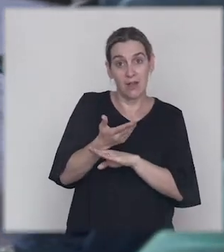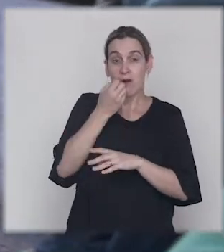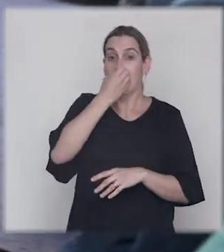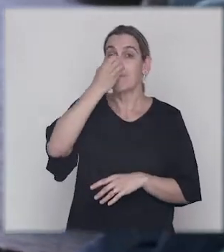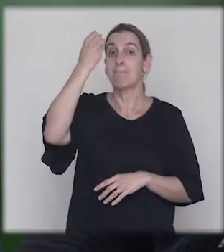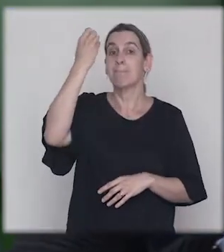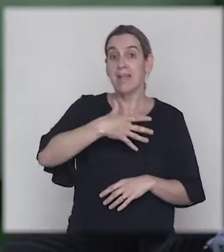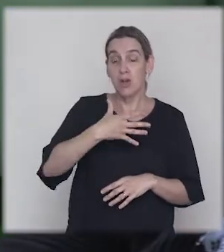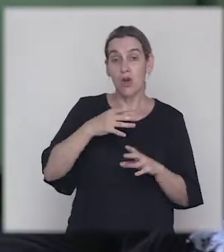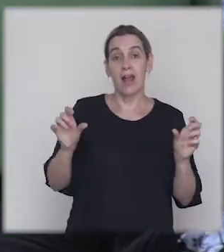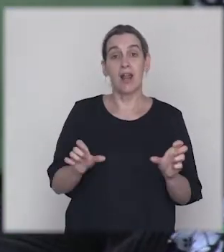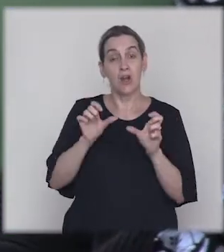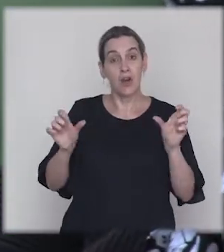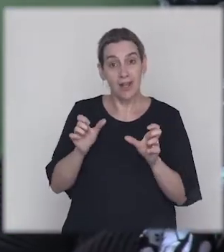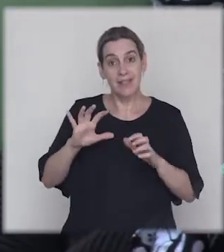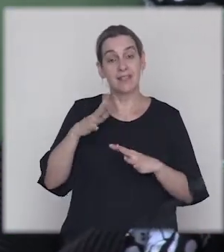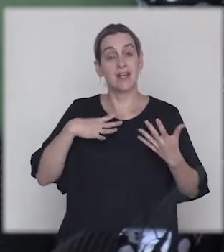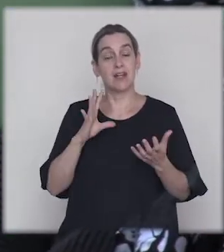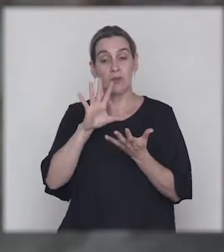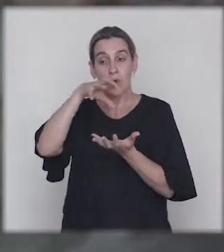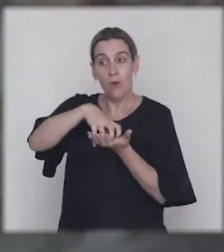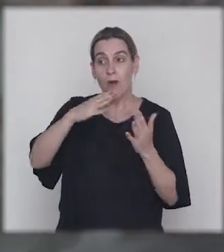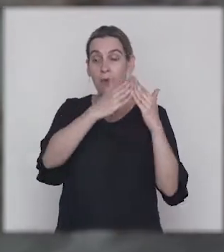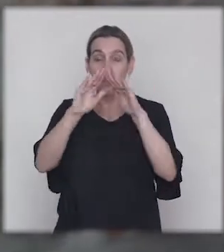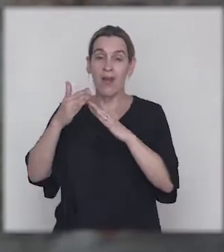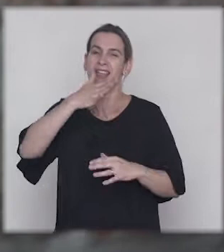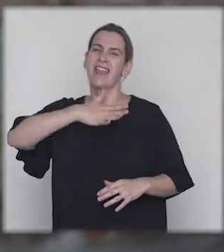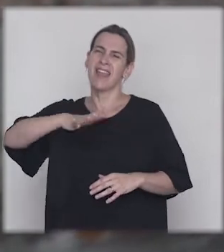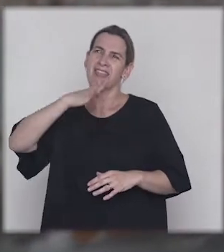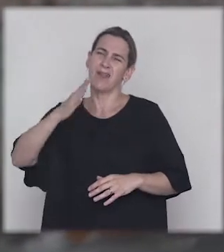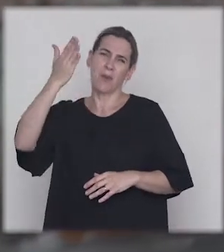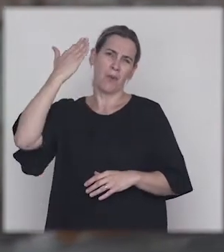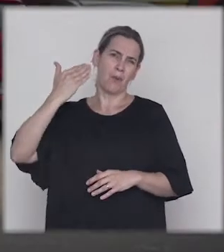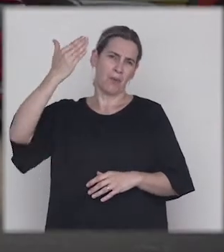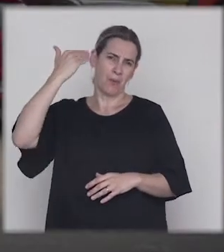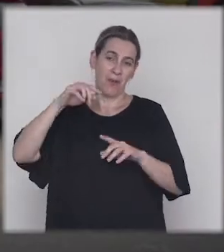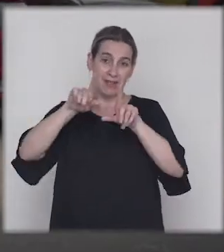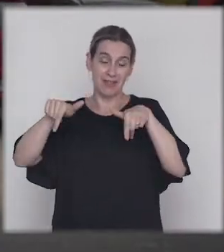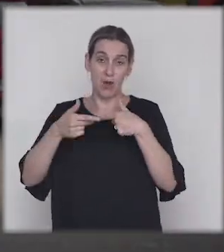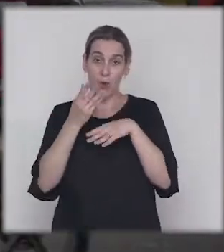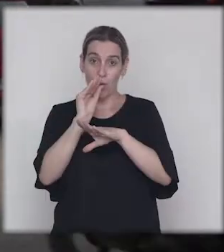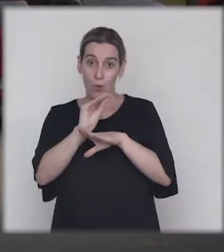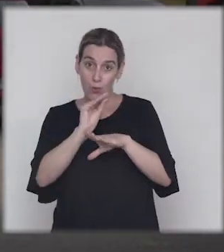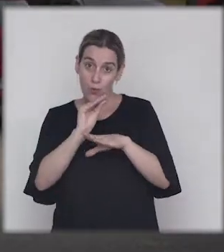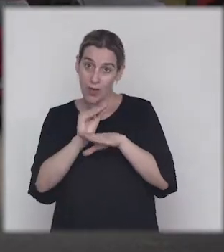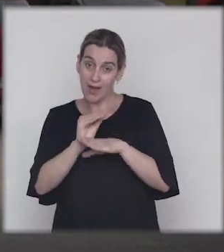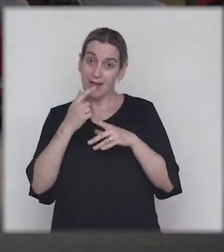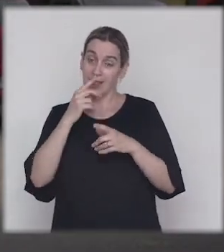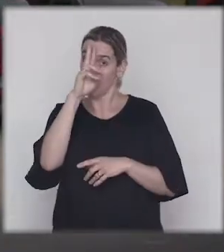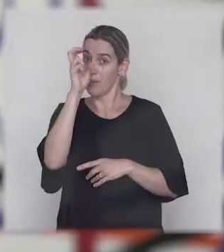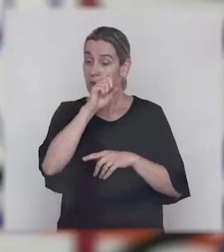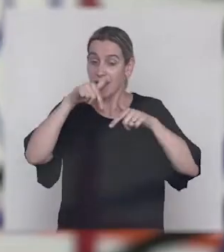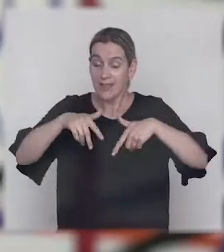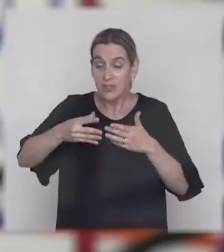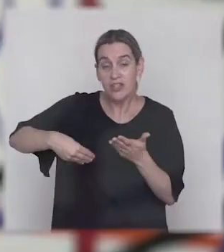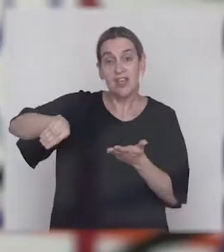mejora en lo que era el estado de edilicio de aquel antiguo salón cultural y de la Policlínica,